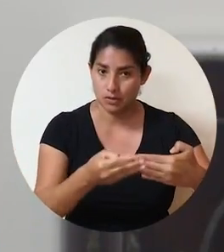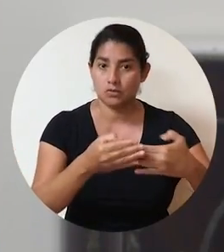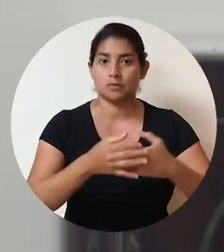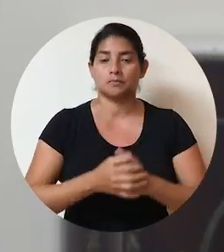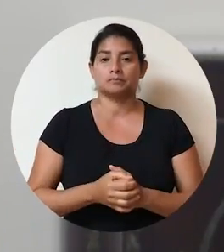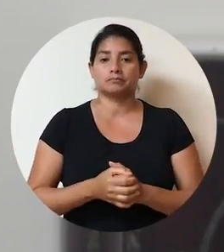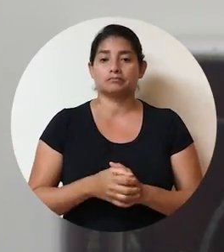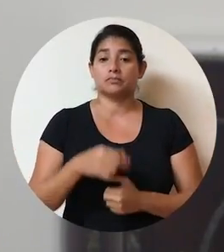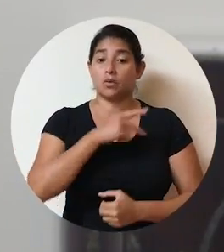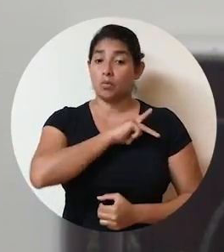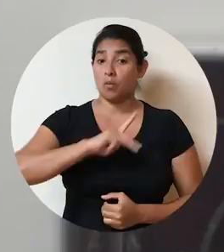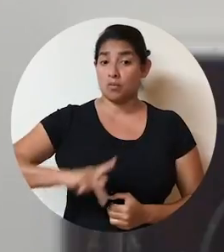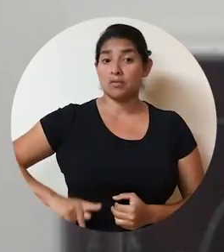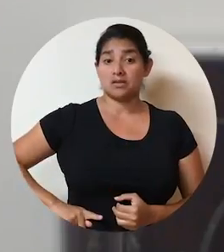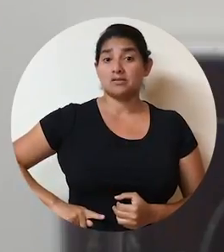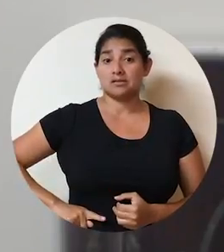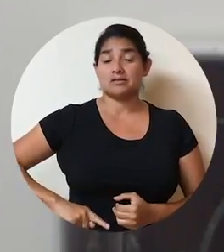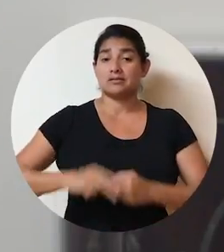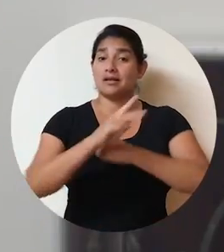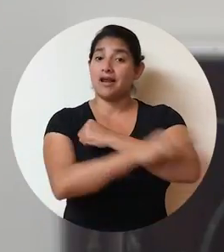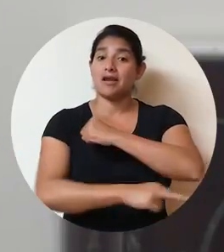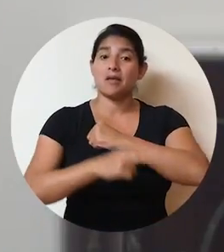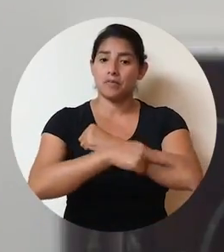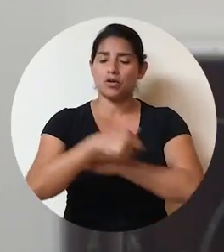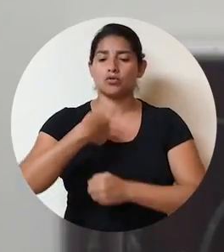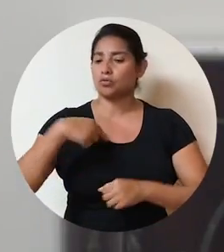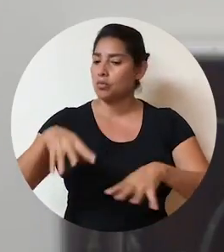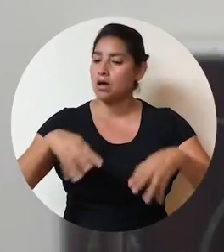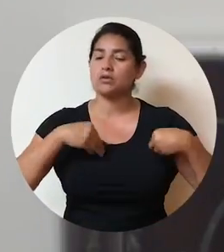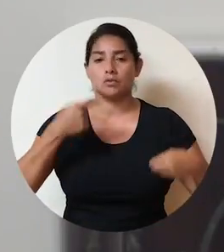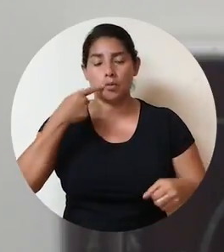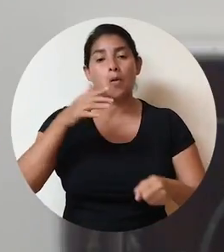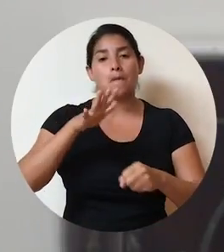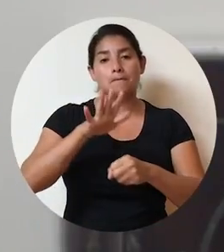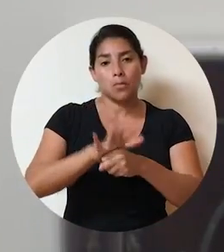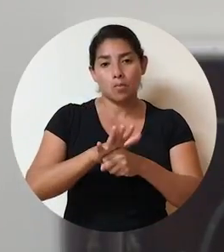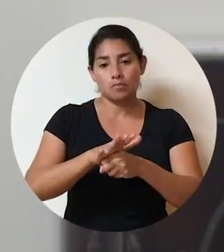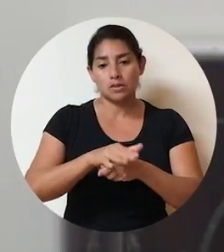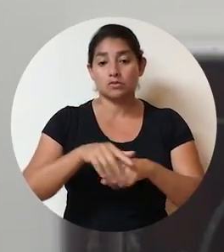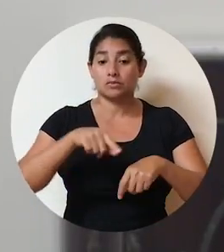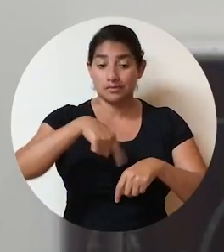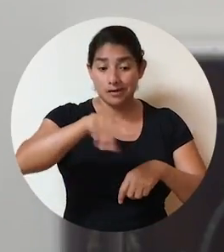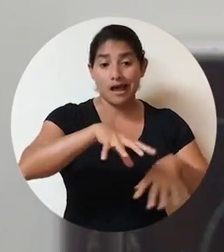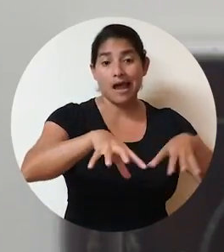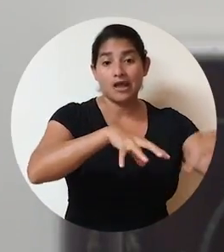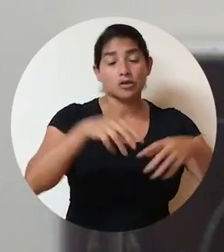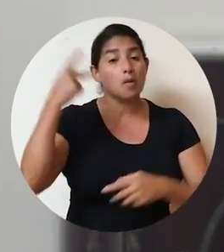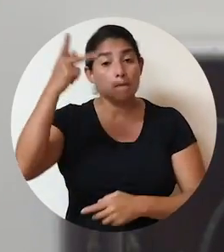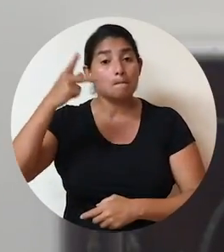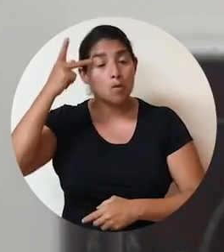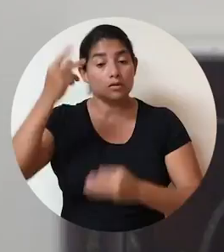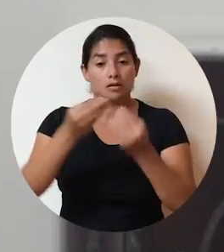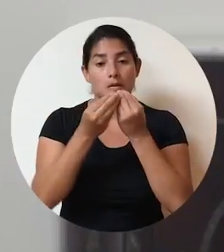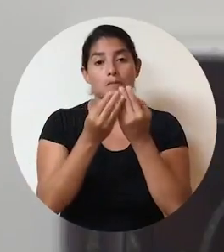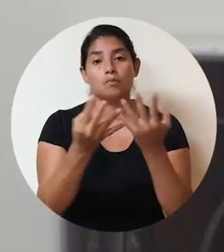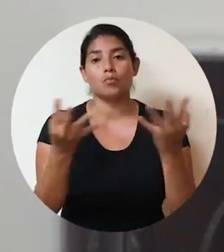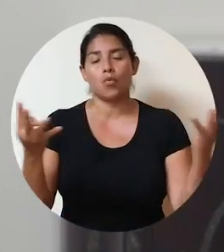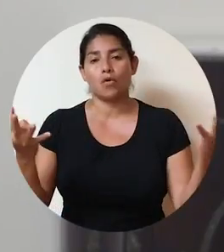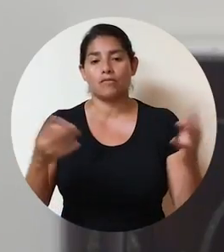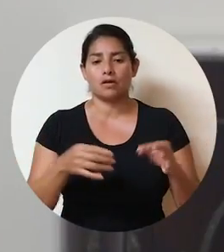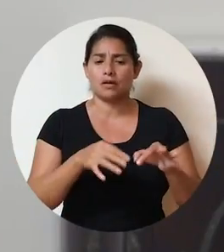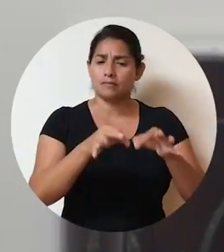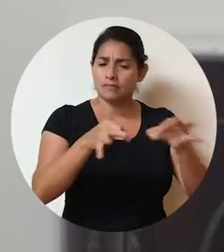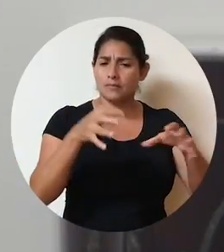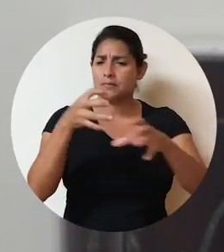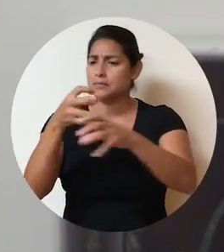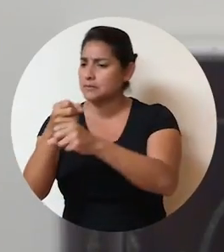Como Presidente de la República, me comprometo a que las acciones de política pública